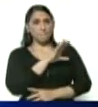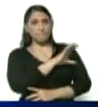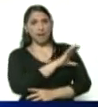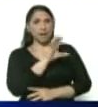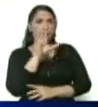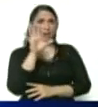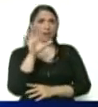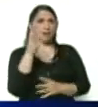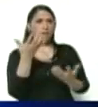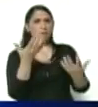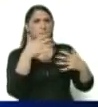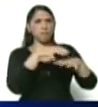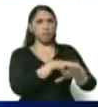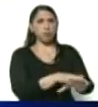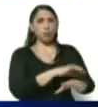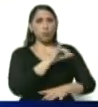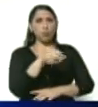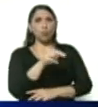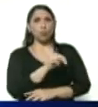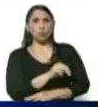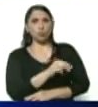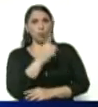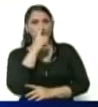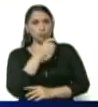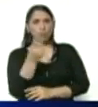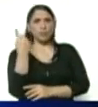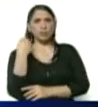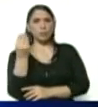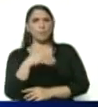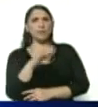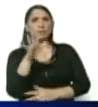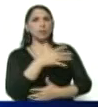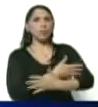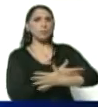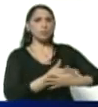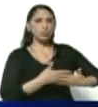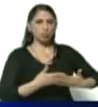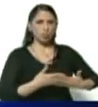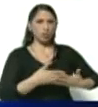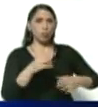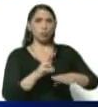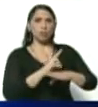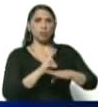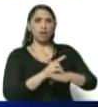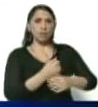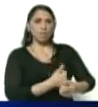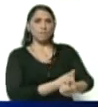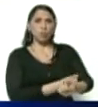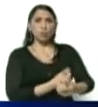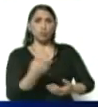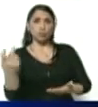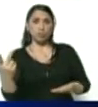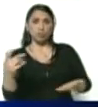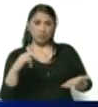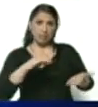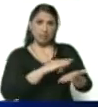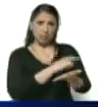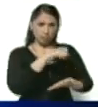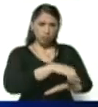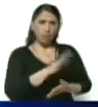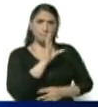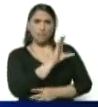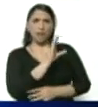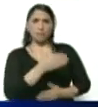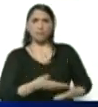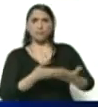junio del año pasado que firmamos ese convenio más de 5 millones de unidades de insulina van a llegar al país. Hasta el momento, con este cargamento